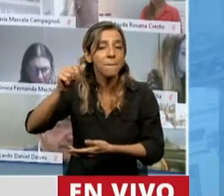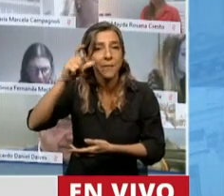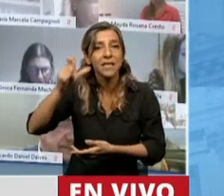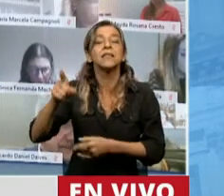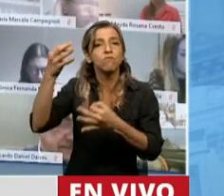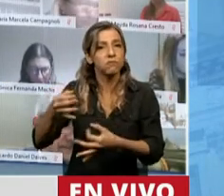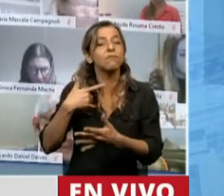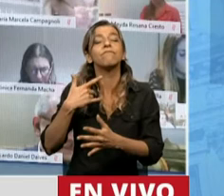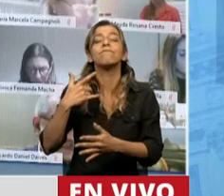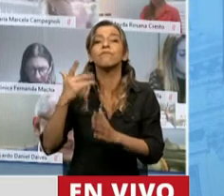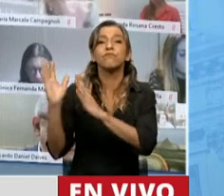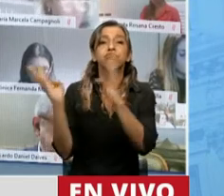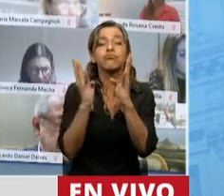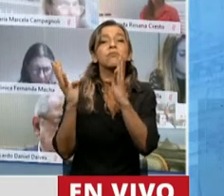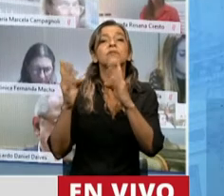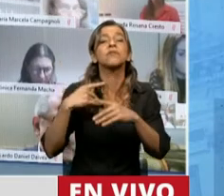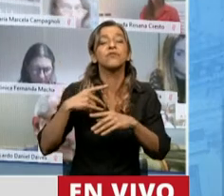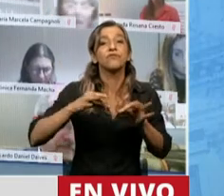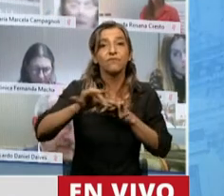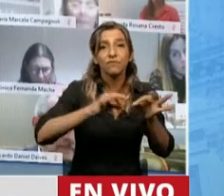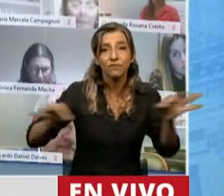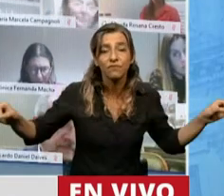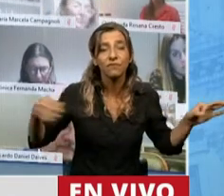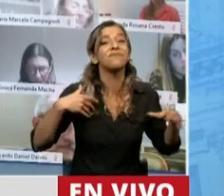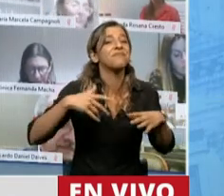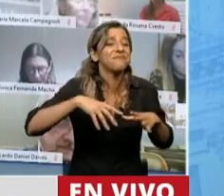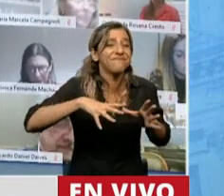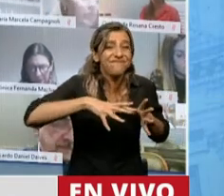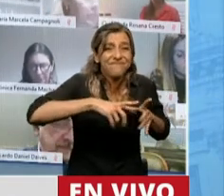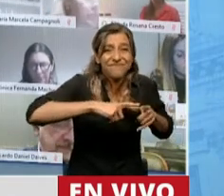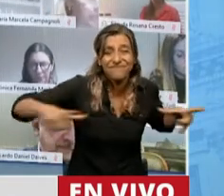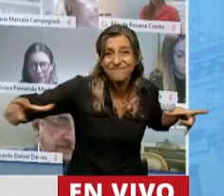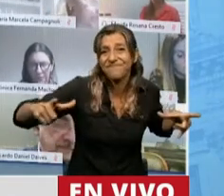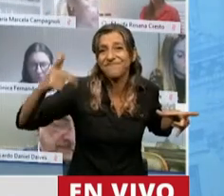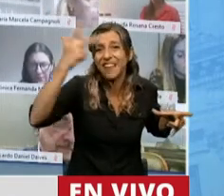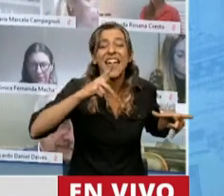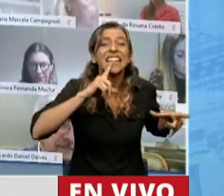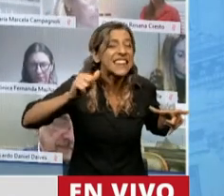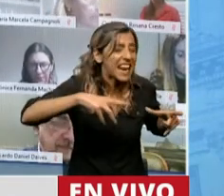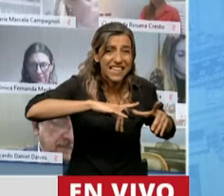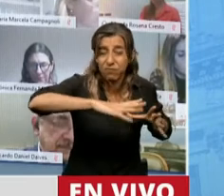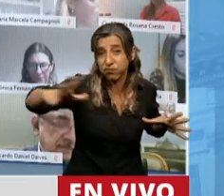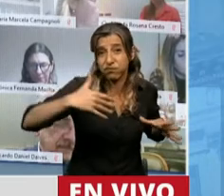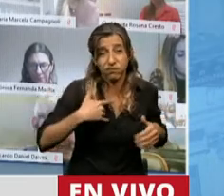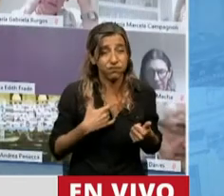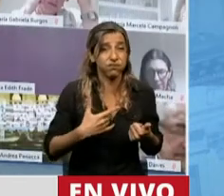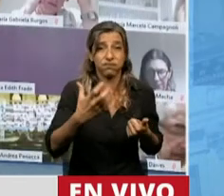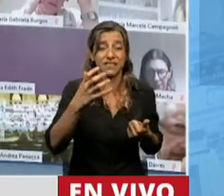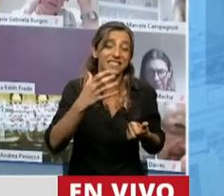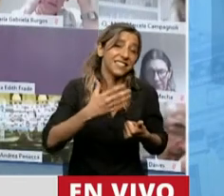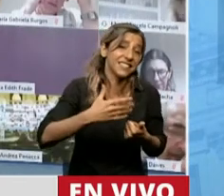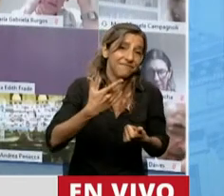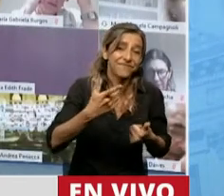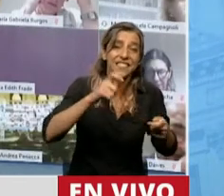desmontaron 38.800 hectáreas de bosque nativo en Argentina. Entre Santiago del Estero, Salta, Formosa y